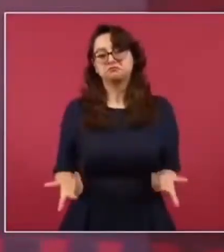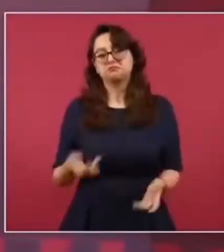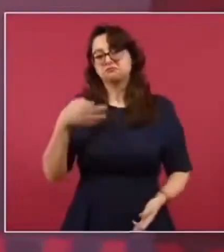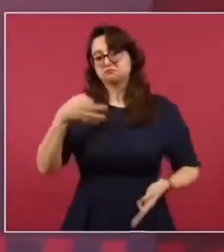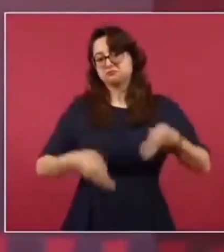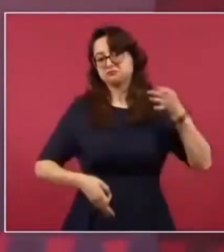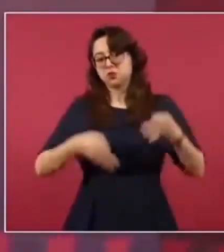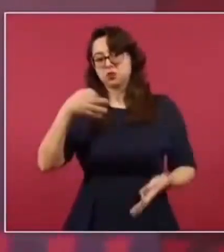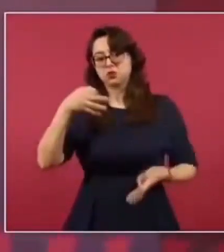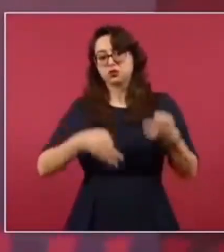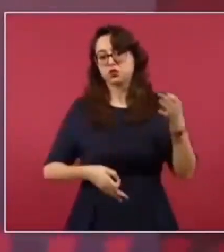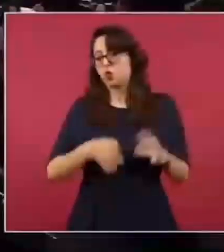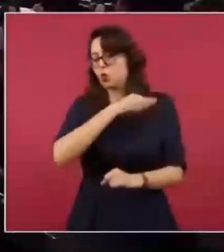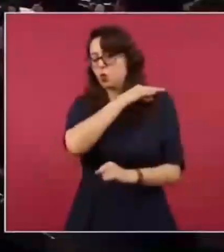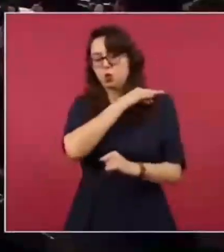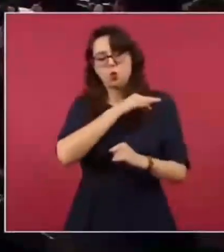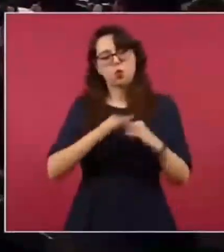Judicial.